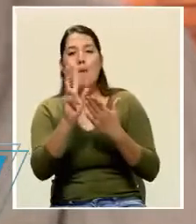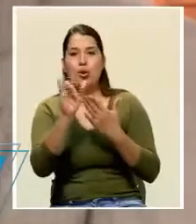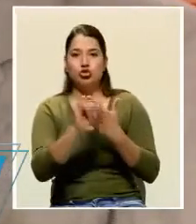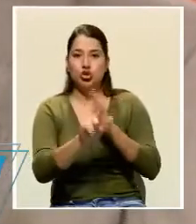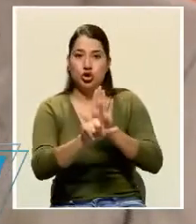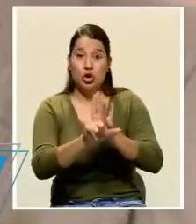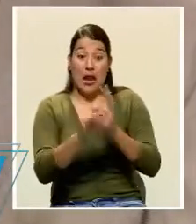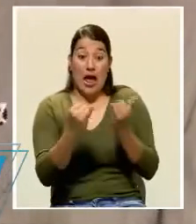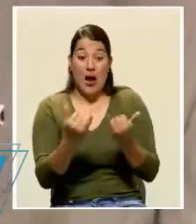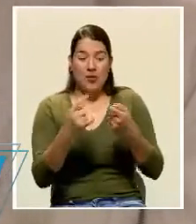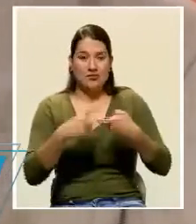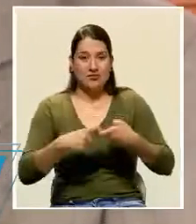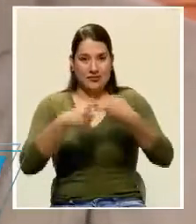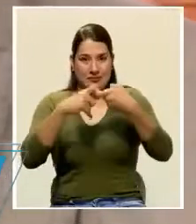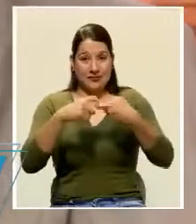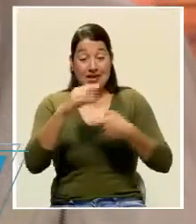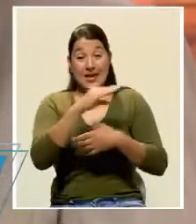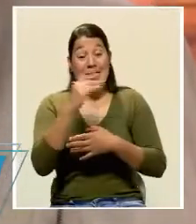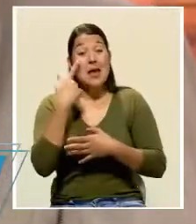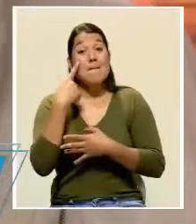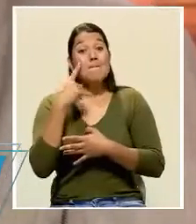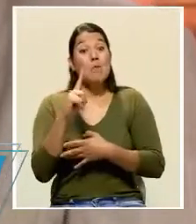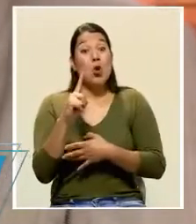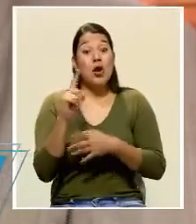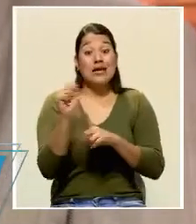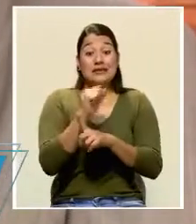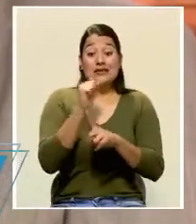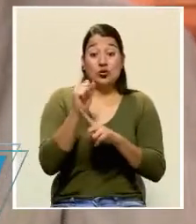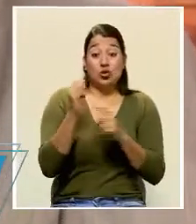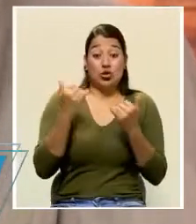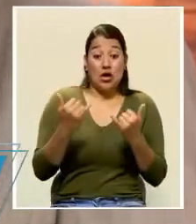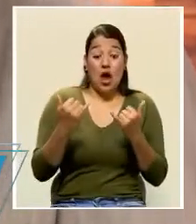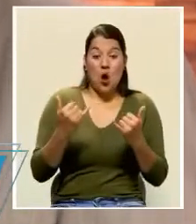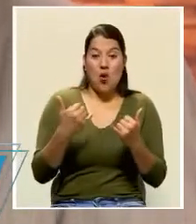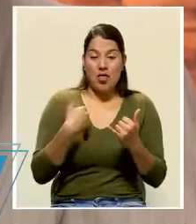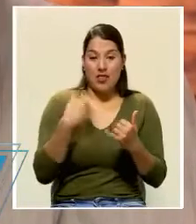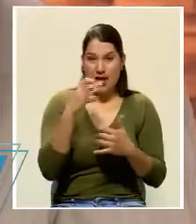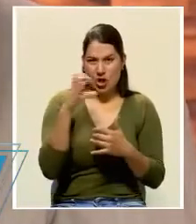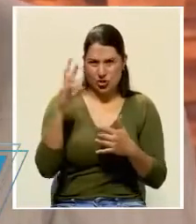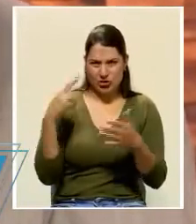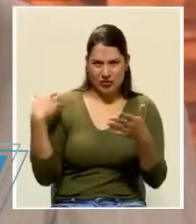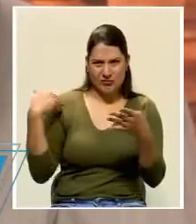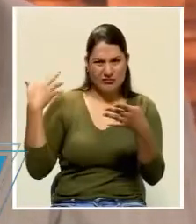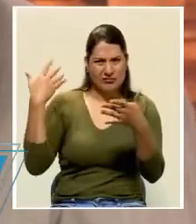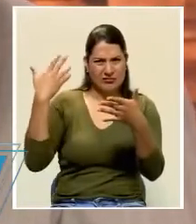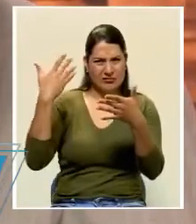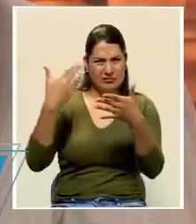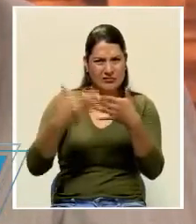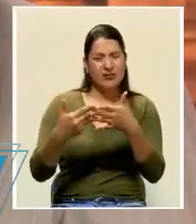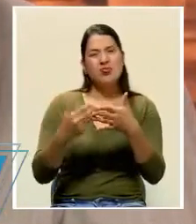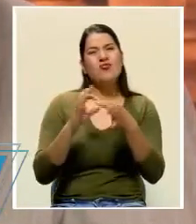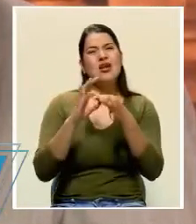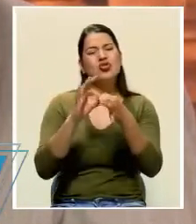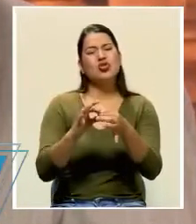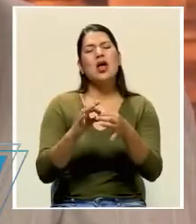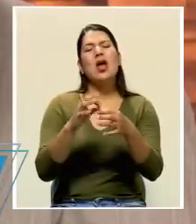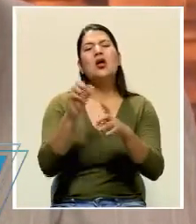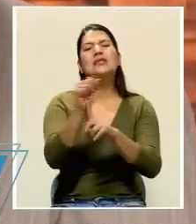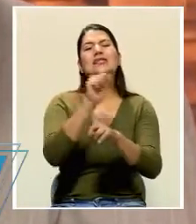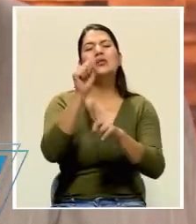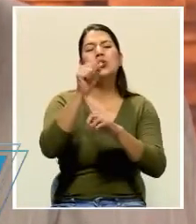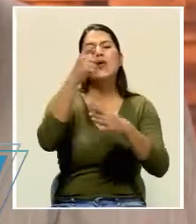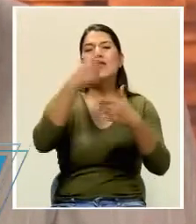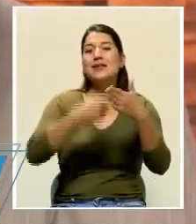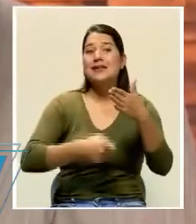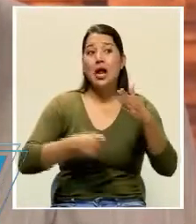están ahí varados y que debido a la conyuntura que ha habido el país en los últimos años con el tema fiscal no se ha podido